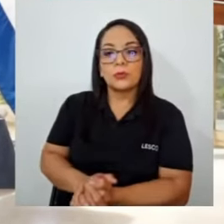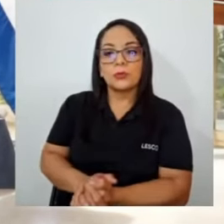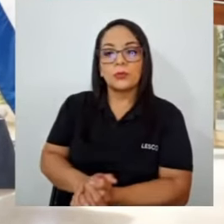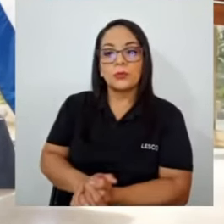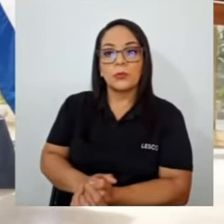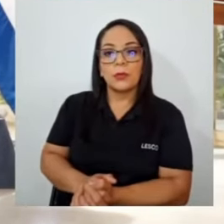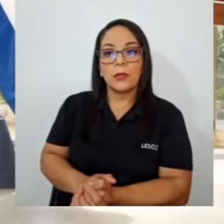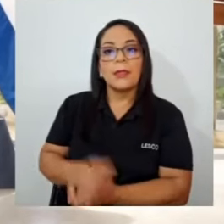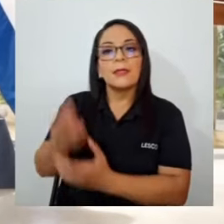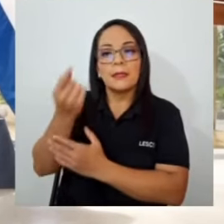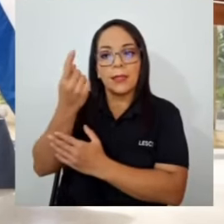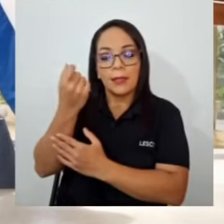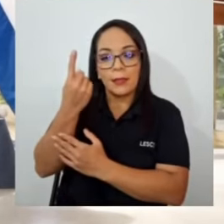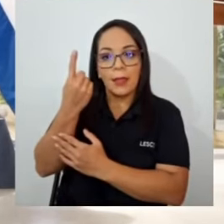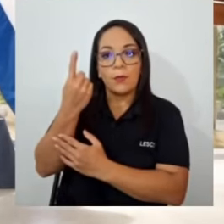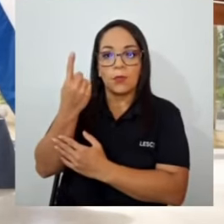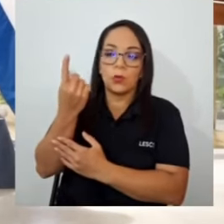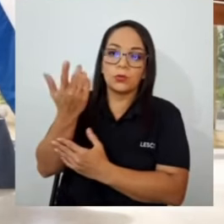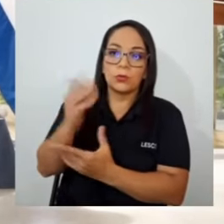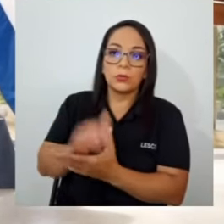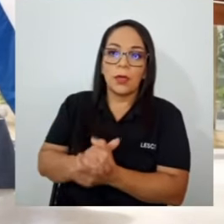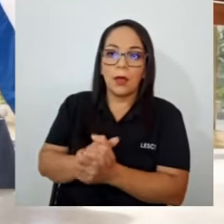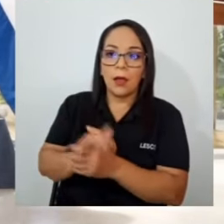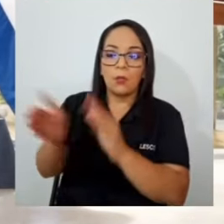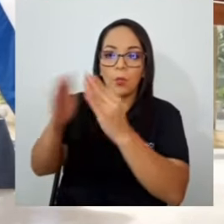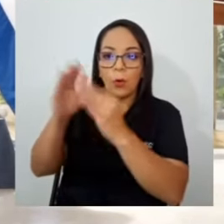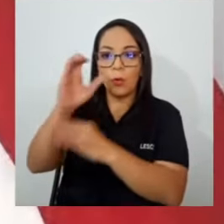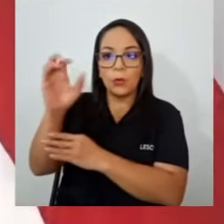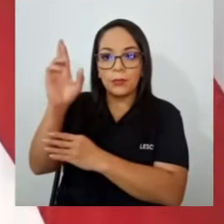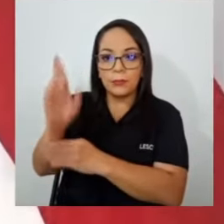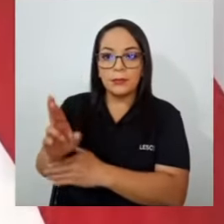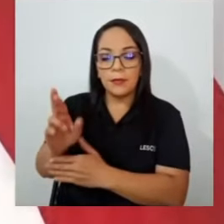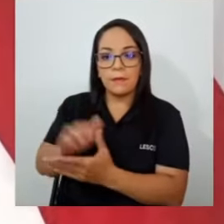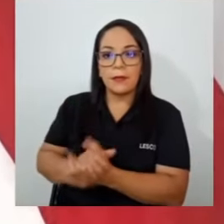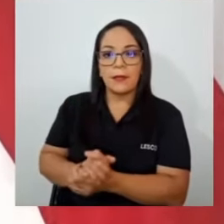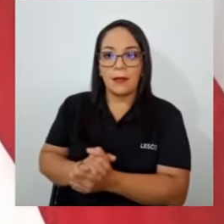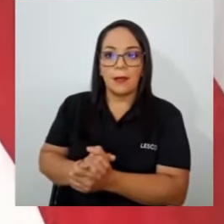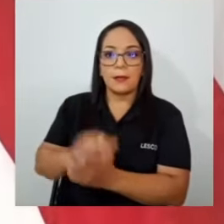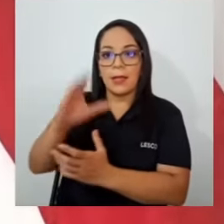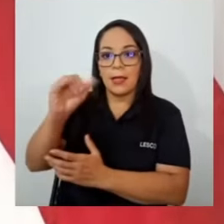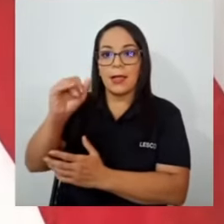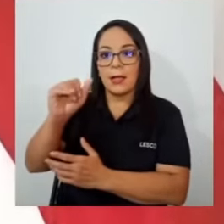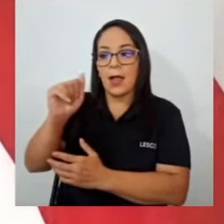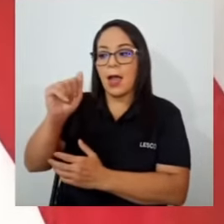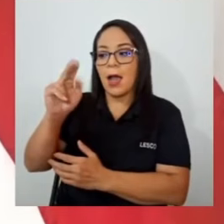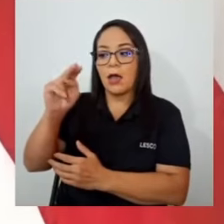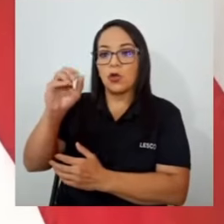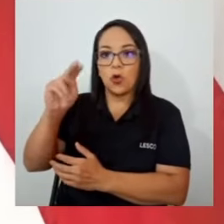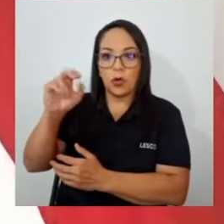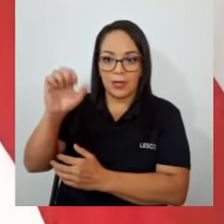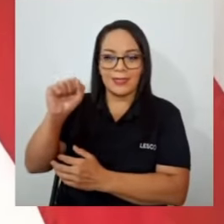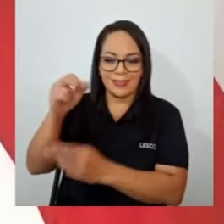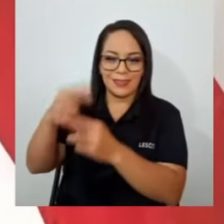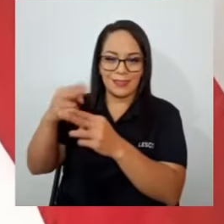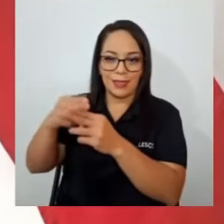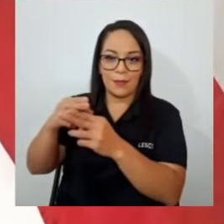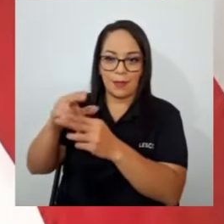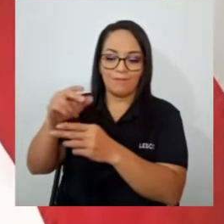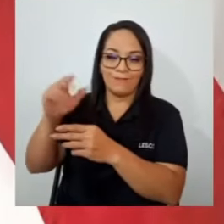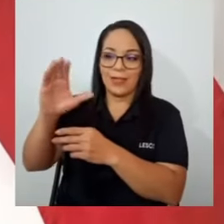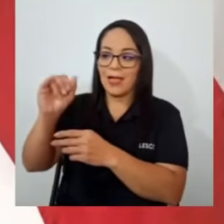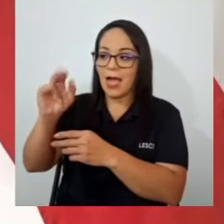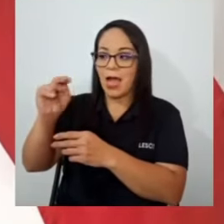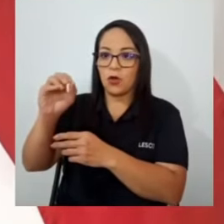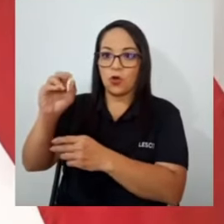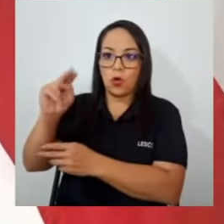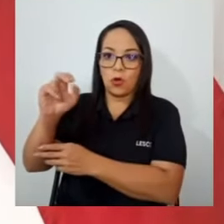de que los cánones o lo que pagan las empresas por utilizar